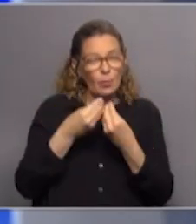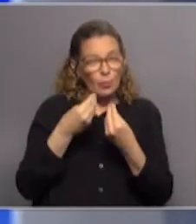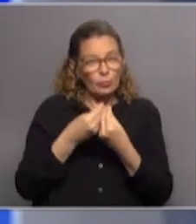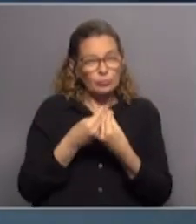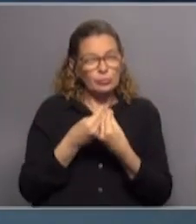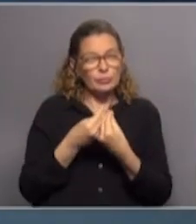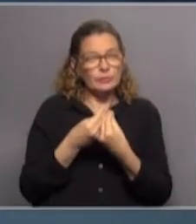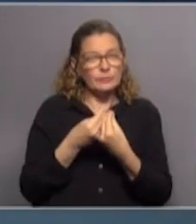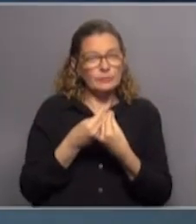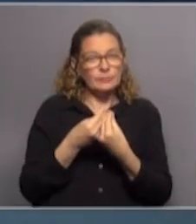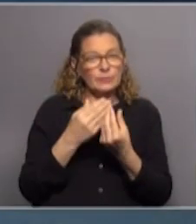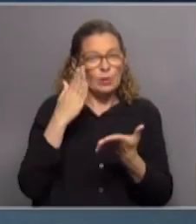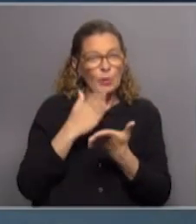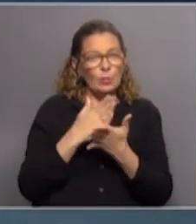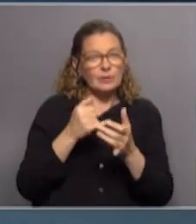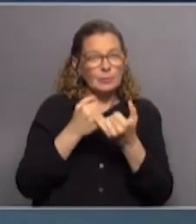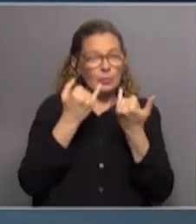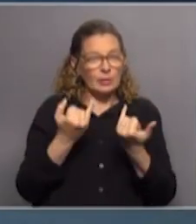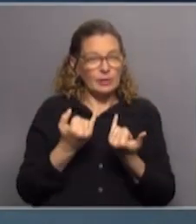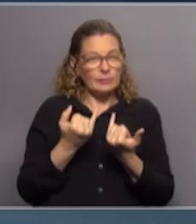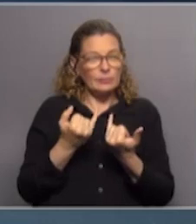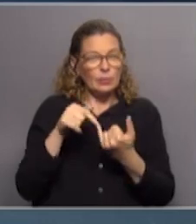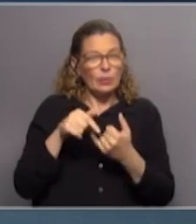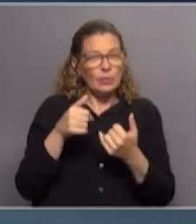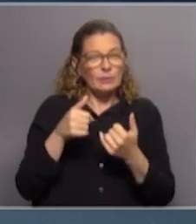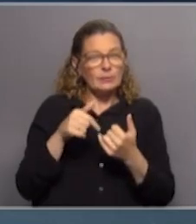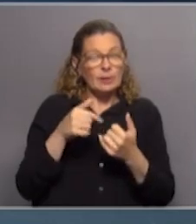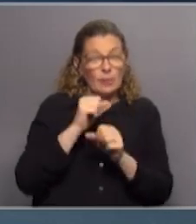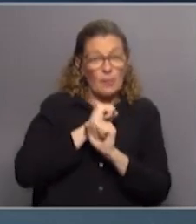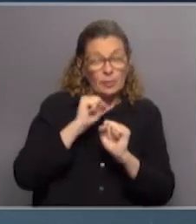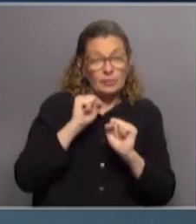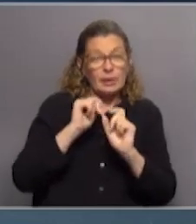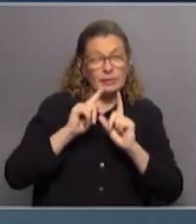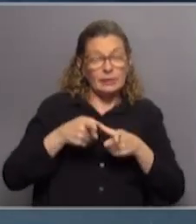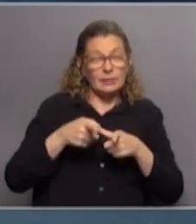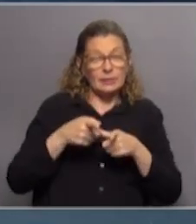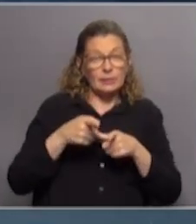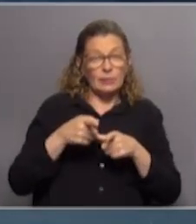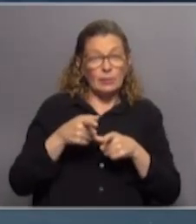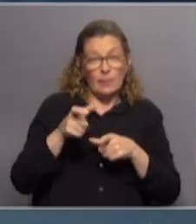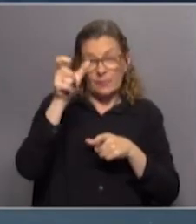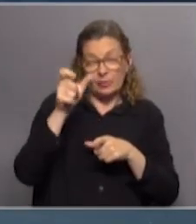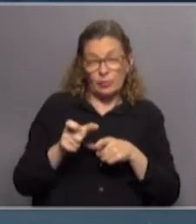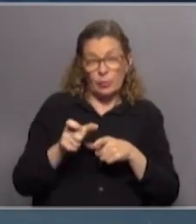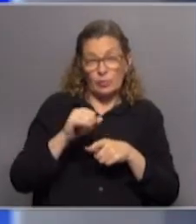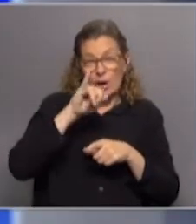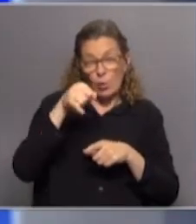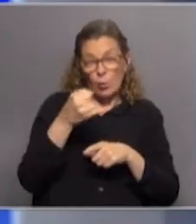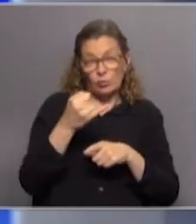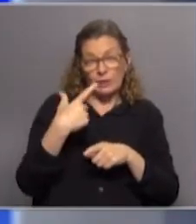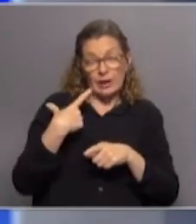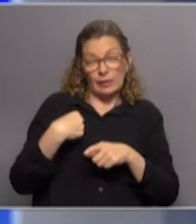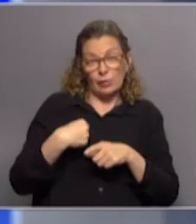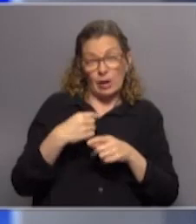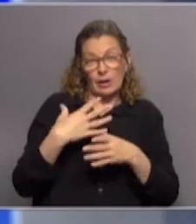los últimos días, hoy tuvieron la posibilidad también de estar con el titular de la Junta Nacional de Salud, que como